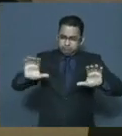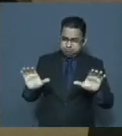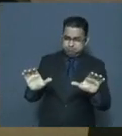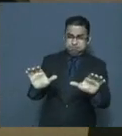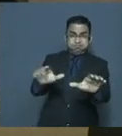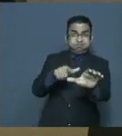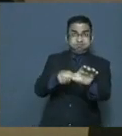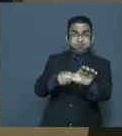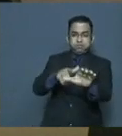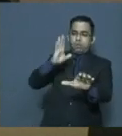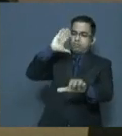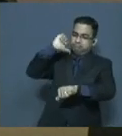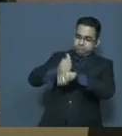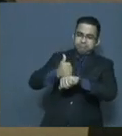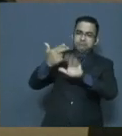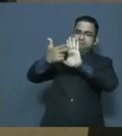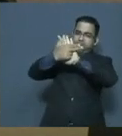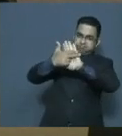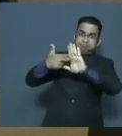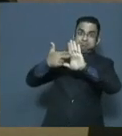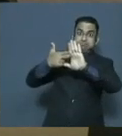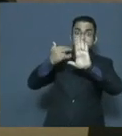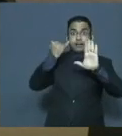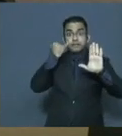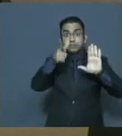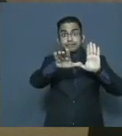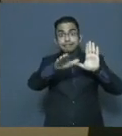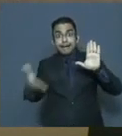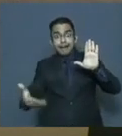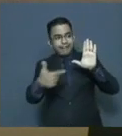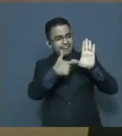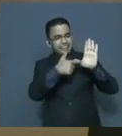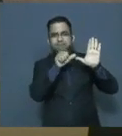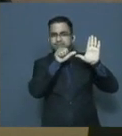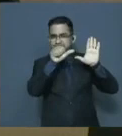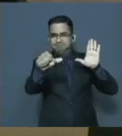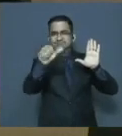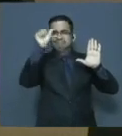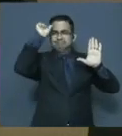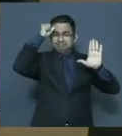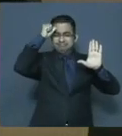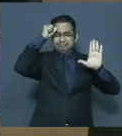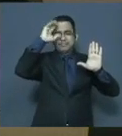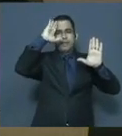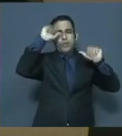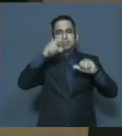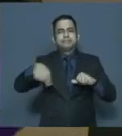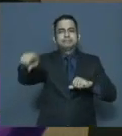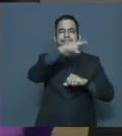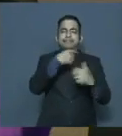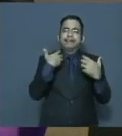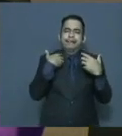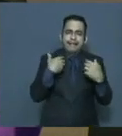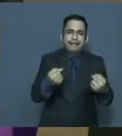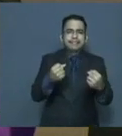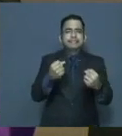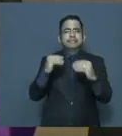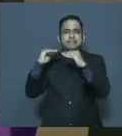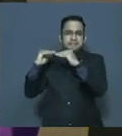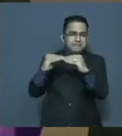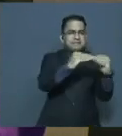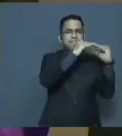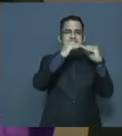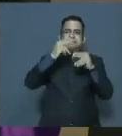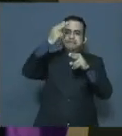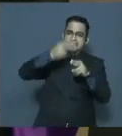habrá sabido defender la justicia en la hora de la adversidad. Les deseo salud y justicia, salud y justicia